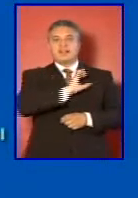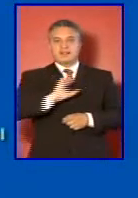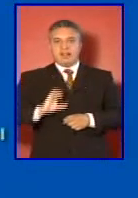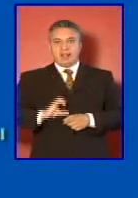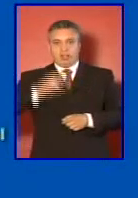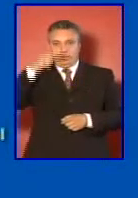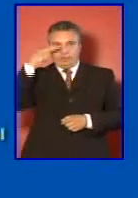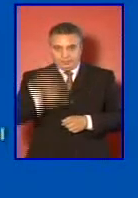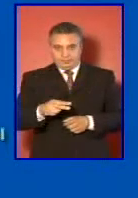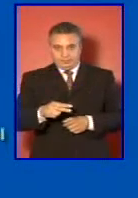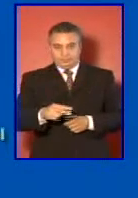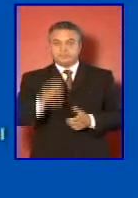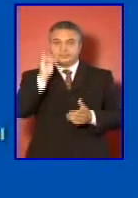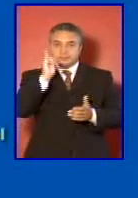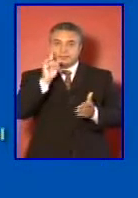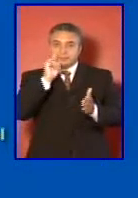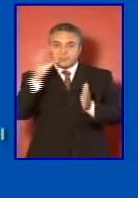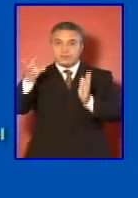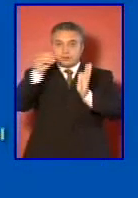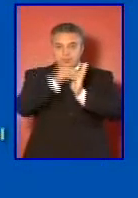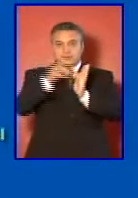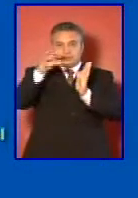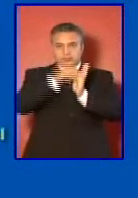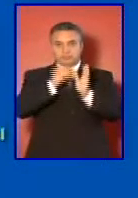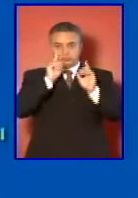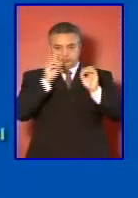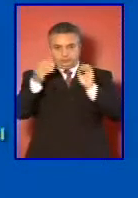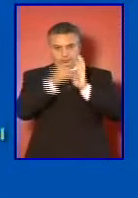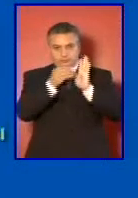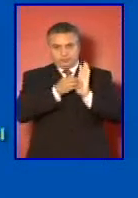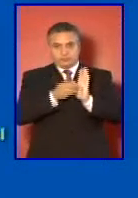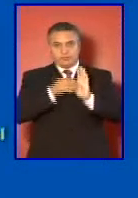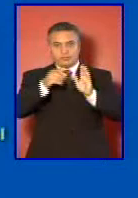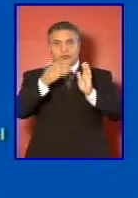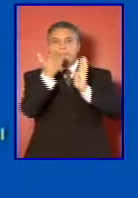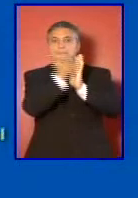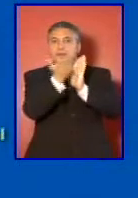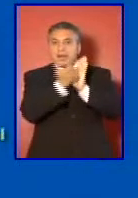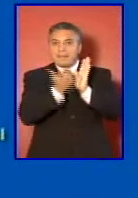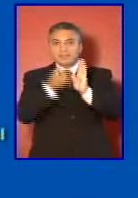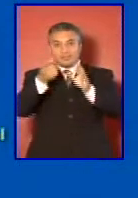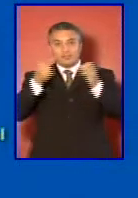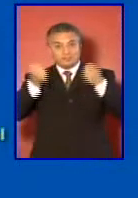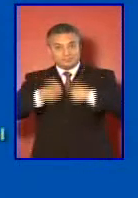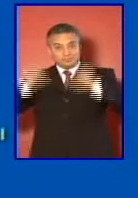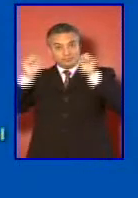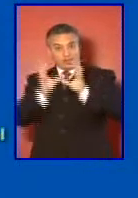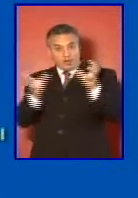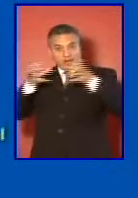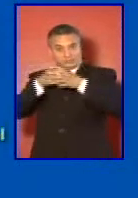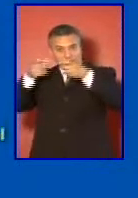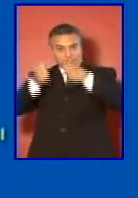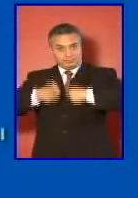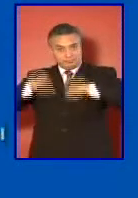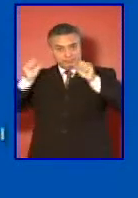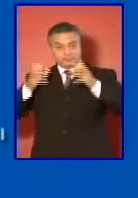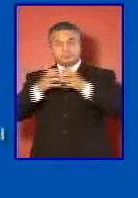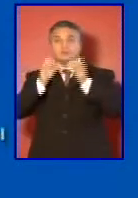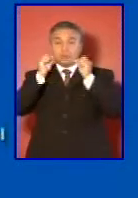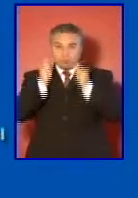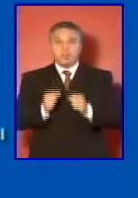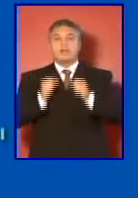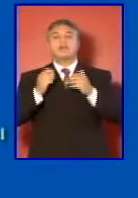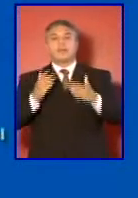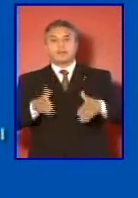recogiendo sus contenidos programáticos de la coalición ganadora, fuera capaz de dar los